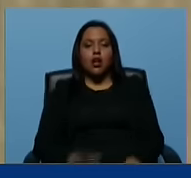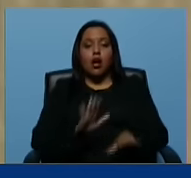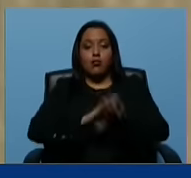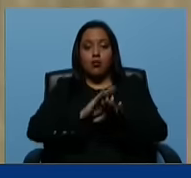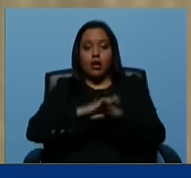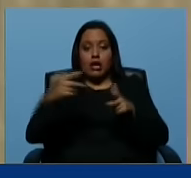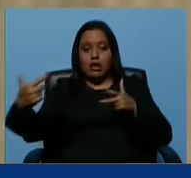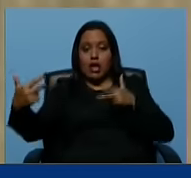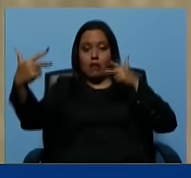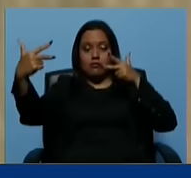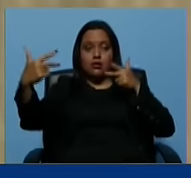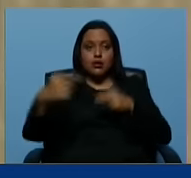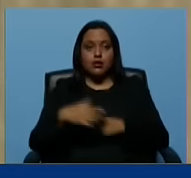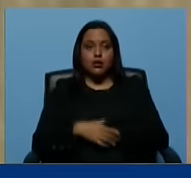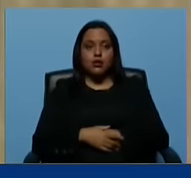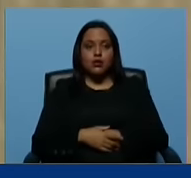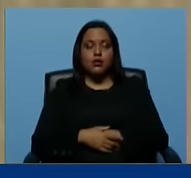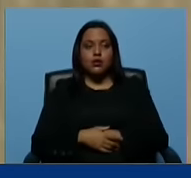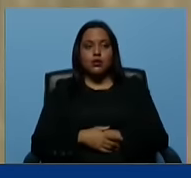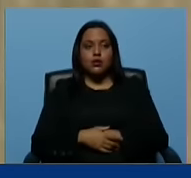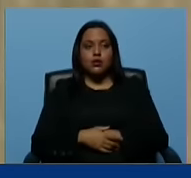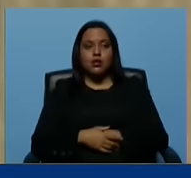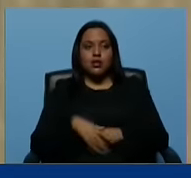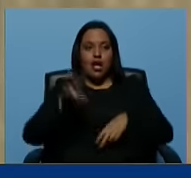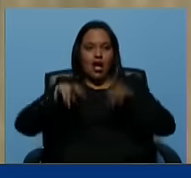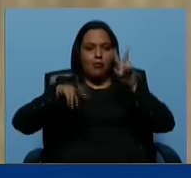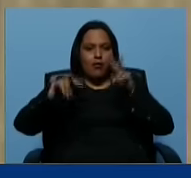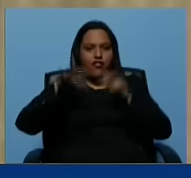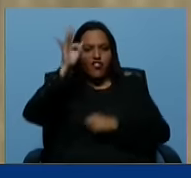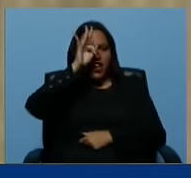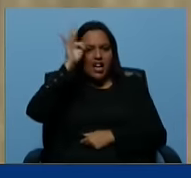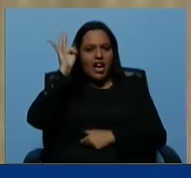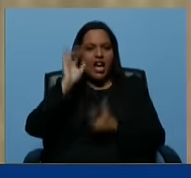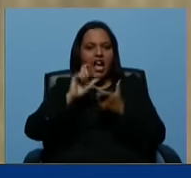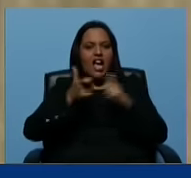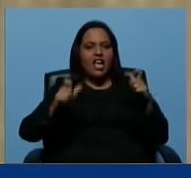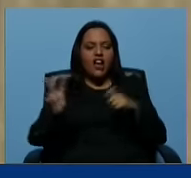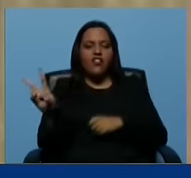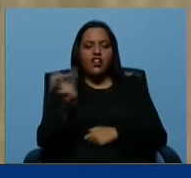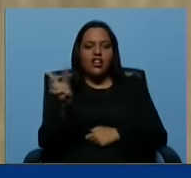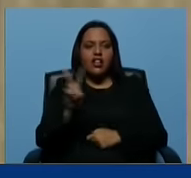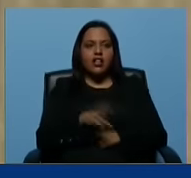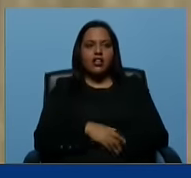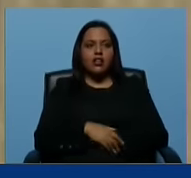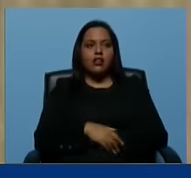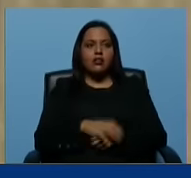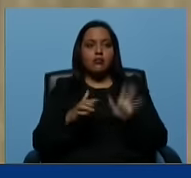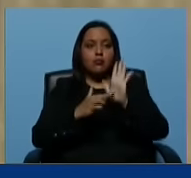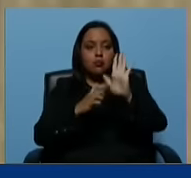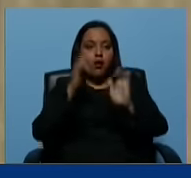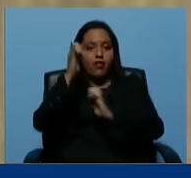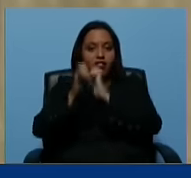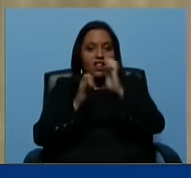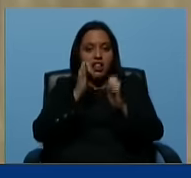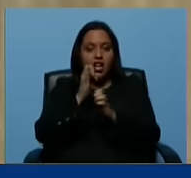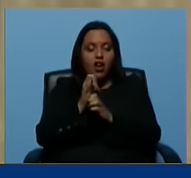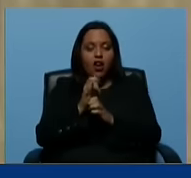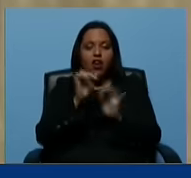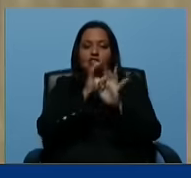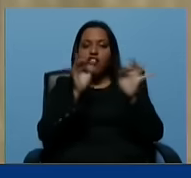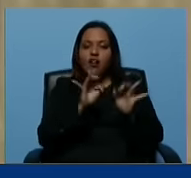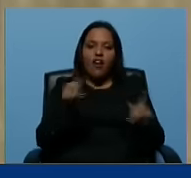transmisión de la exposición del Fiscal General de la República de Venezuela presentó un video con hechos de